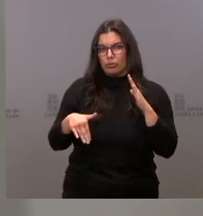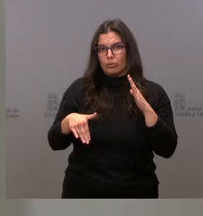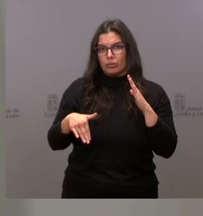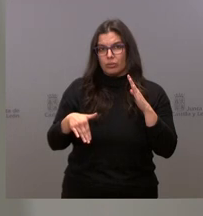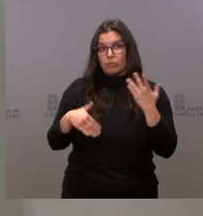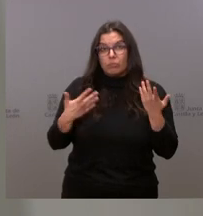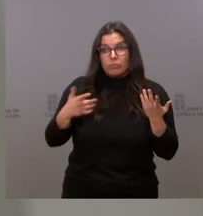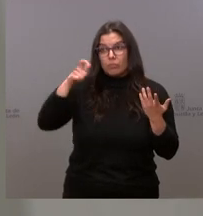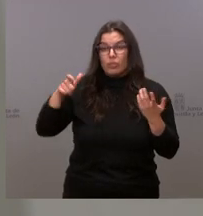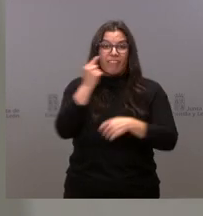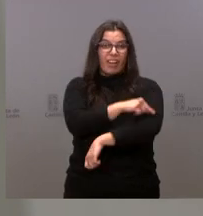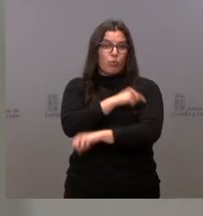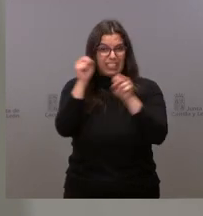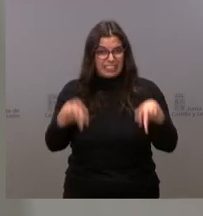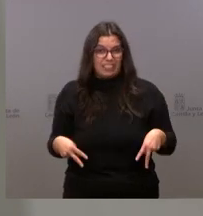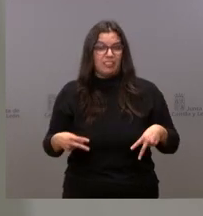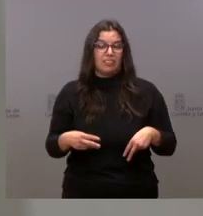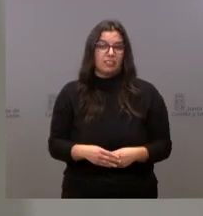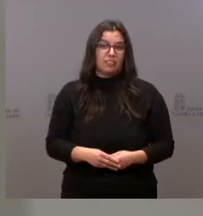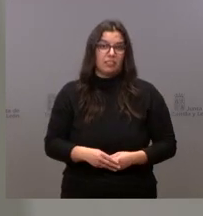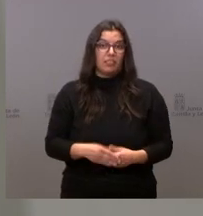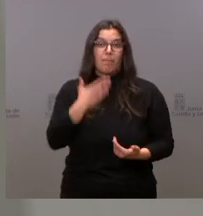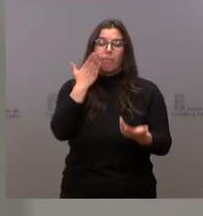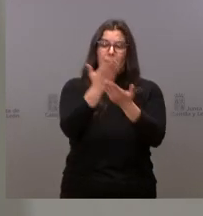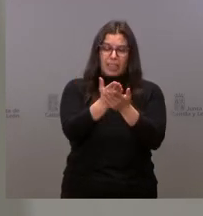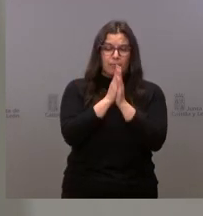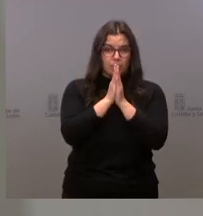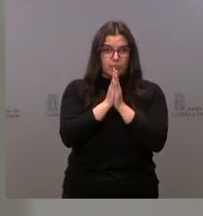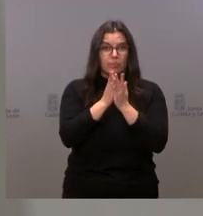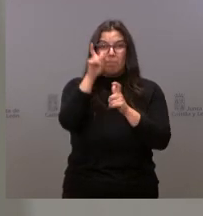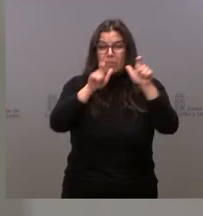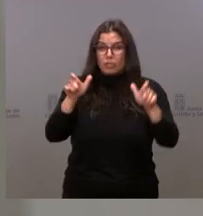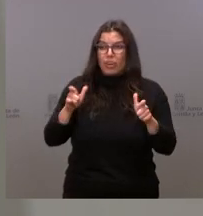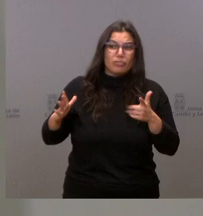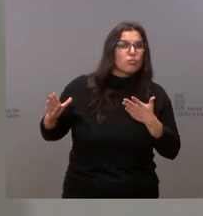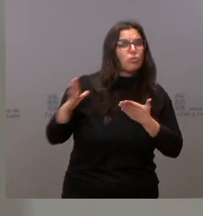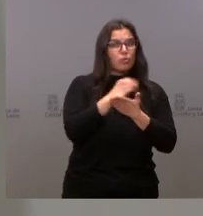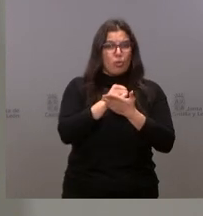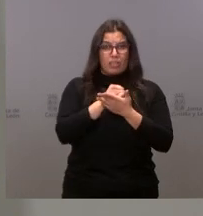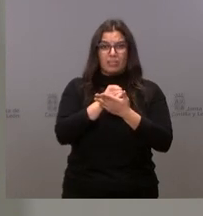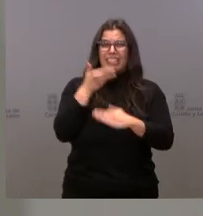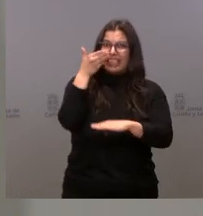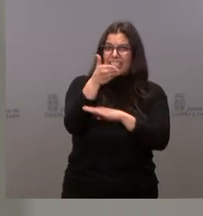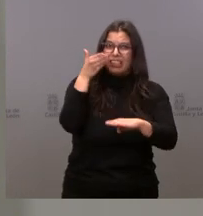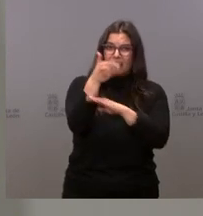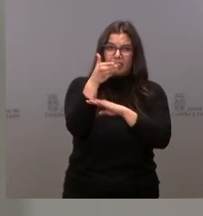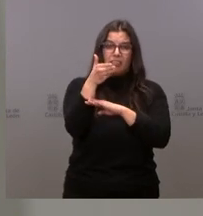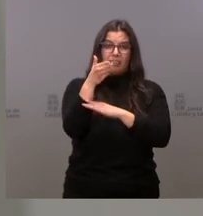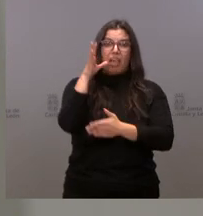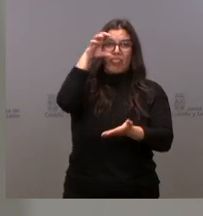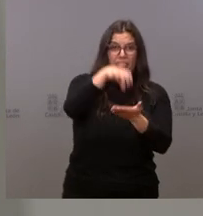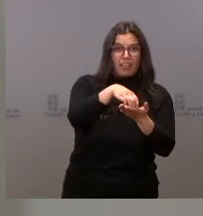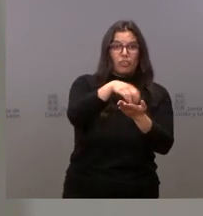personas no vacunadas. Hacemos un llamamiento a toda la población a que acuda a los centros de